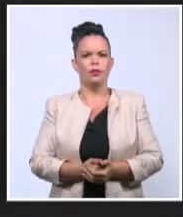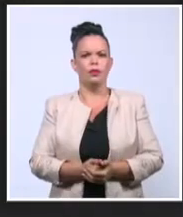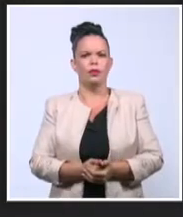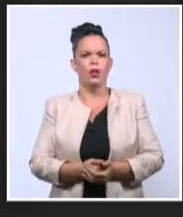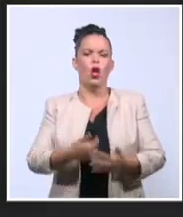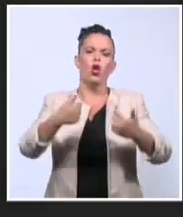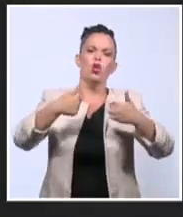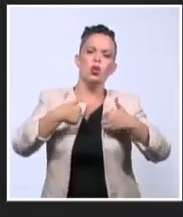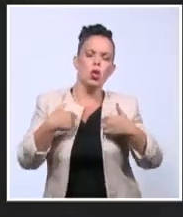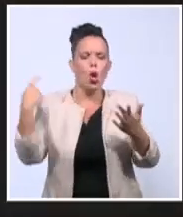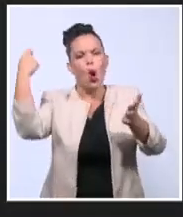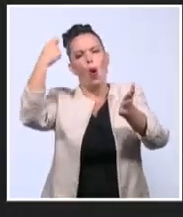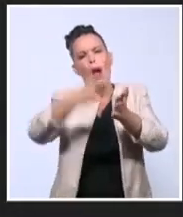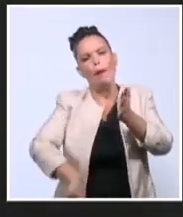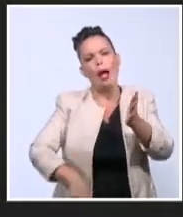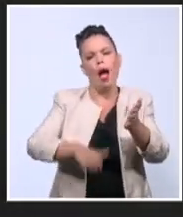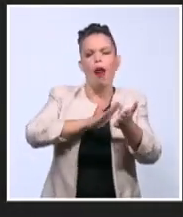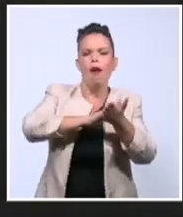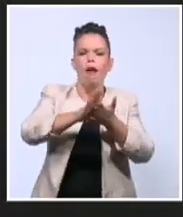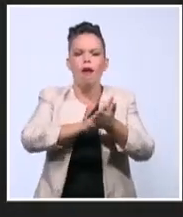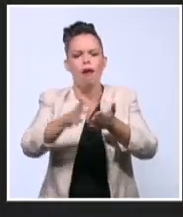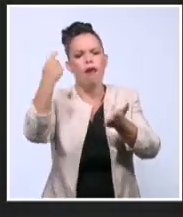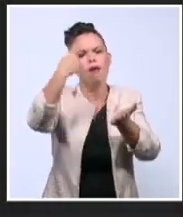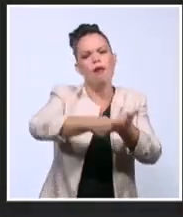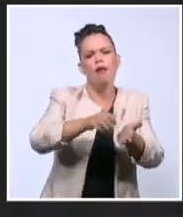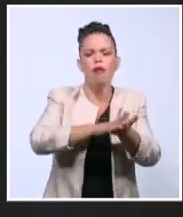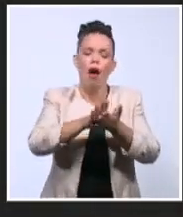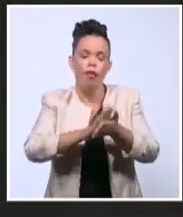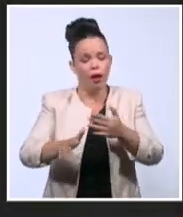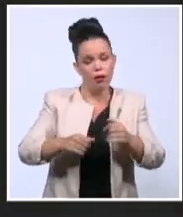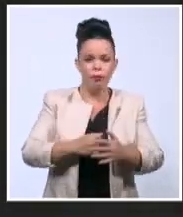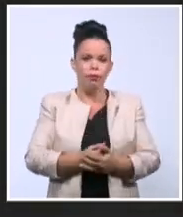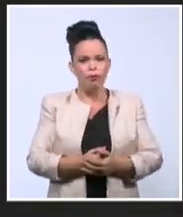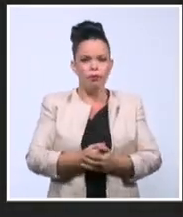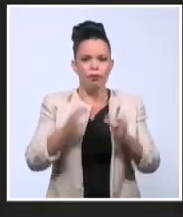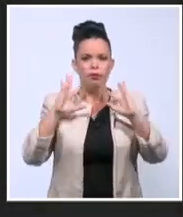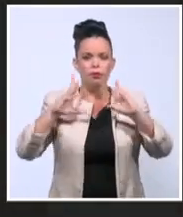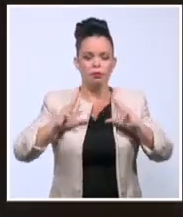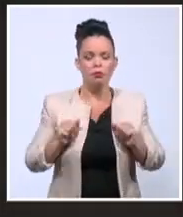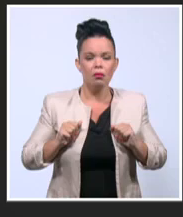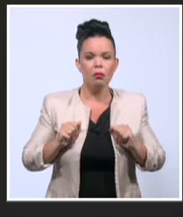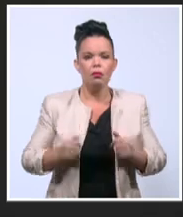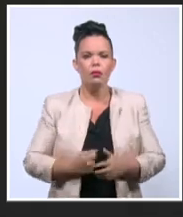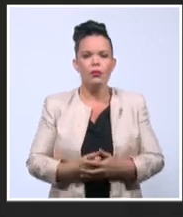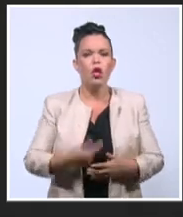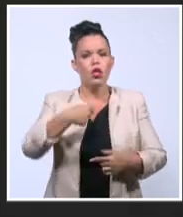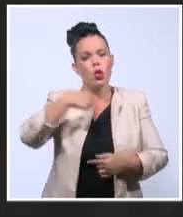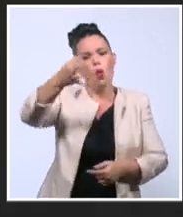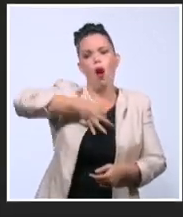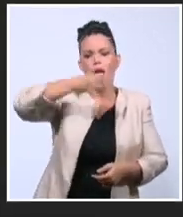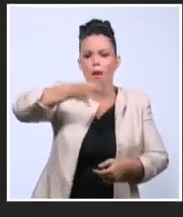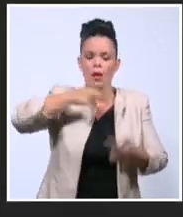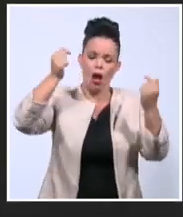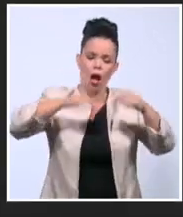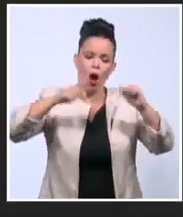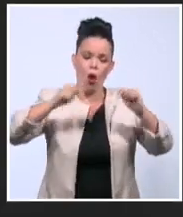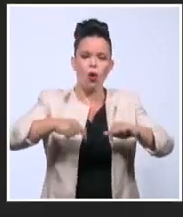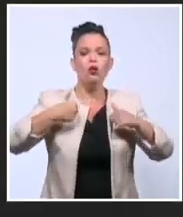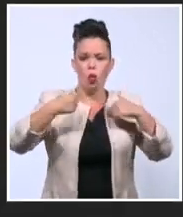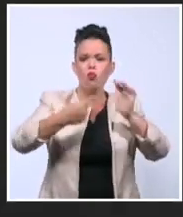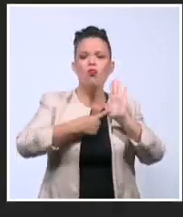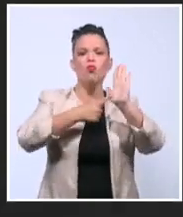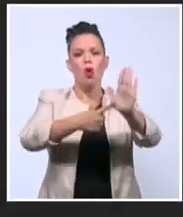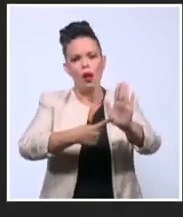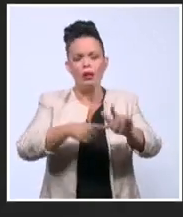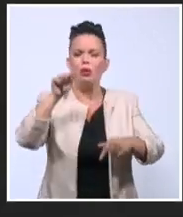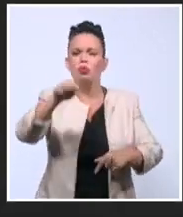no voy a pagar ninguna multa. Y te estoy explicando ya desde ahora que te voy a demostrar que no voy pagar ninguna multa y ven a acusarme al